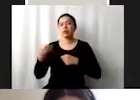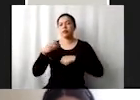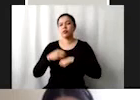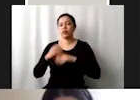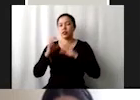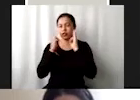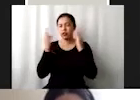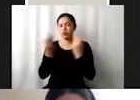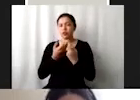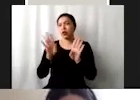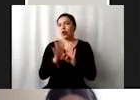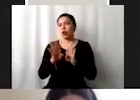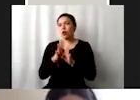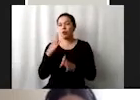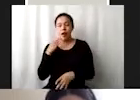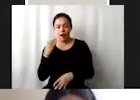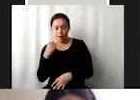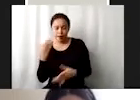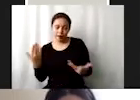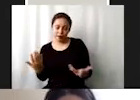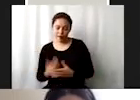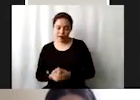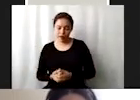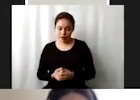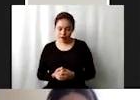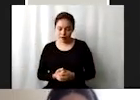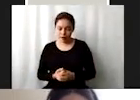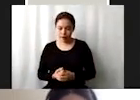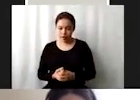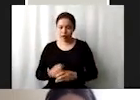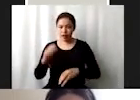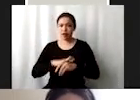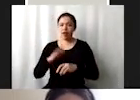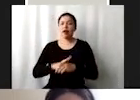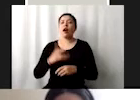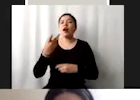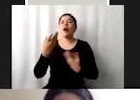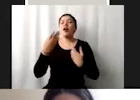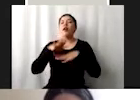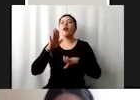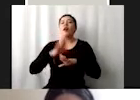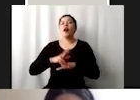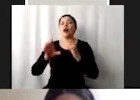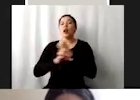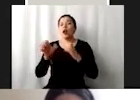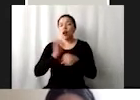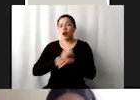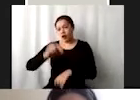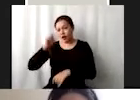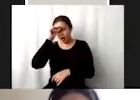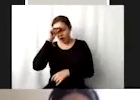diplomática, pero evidentemente sí, sobre todo en temas de propiedad intelectual, pues hay que haber